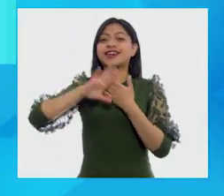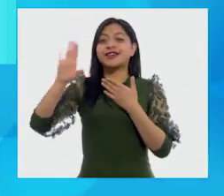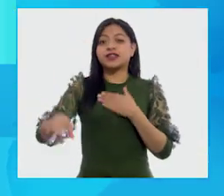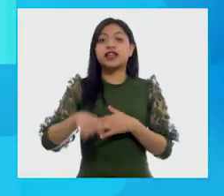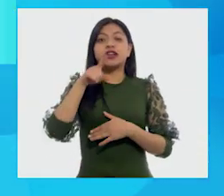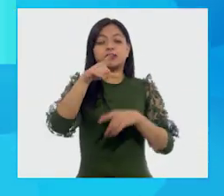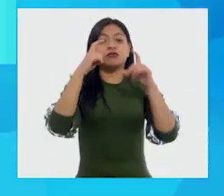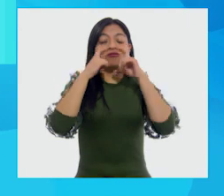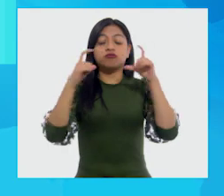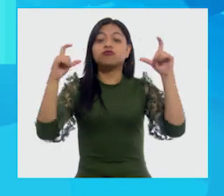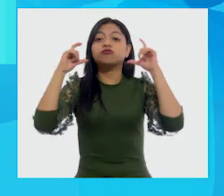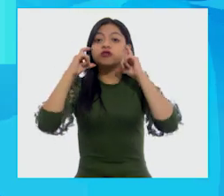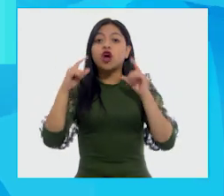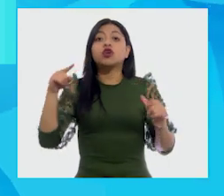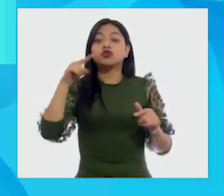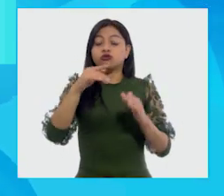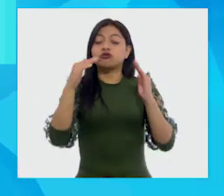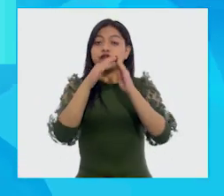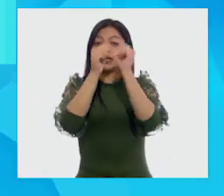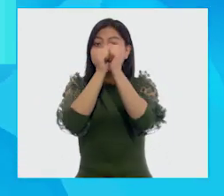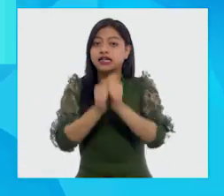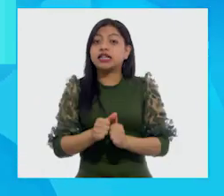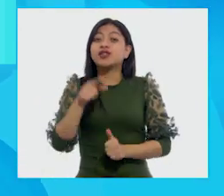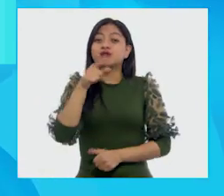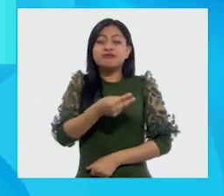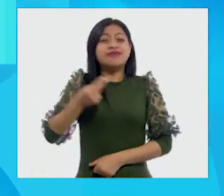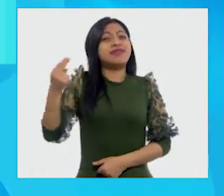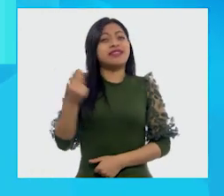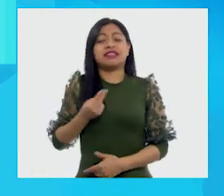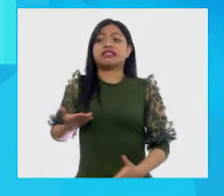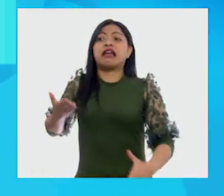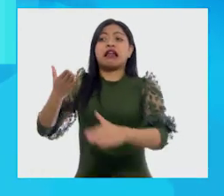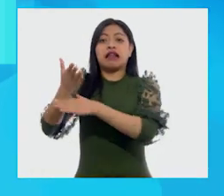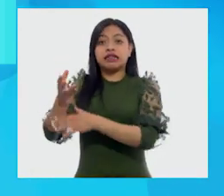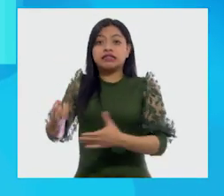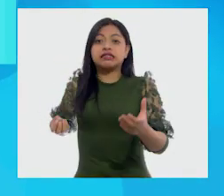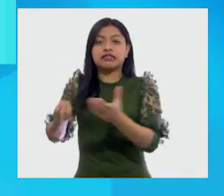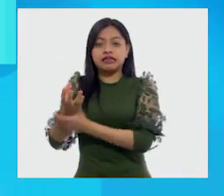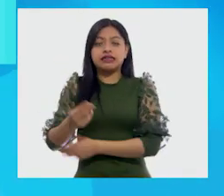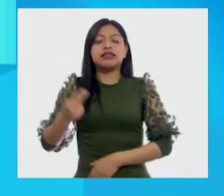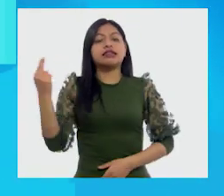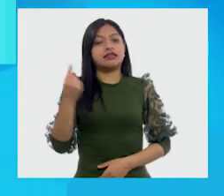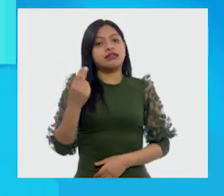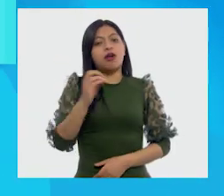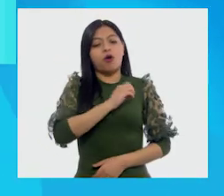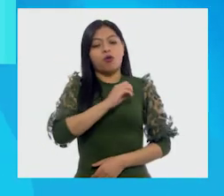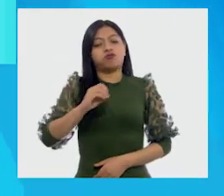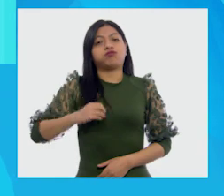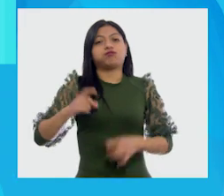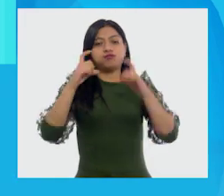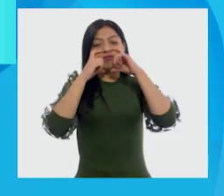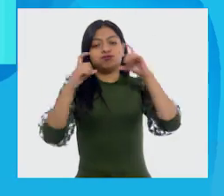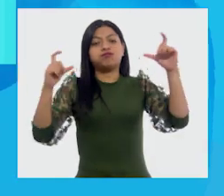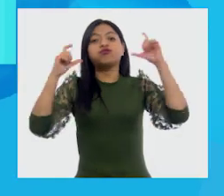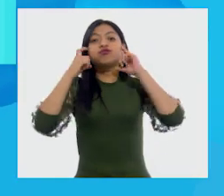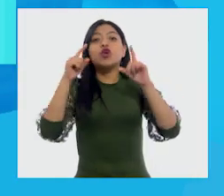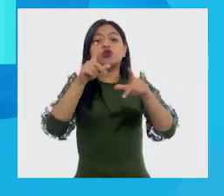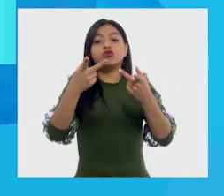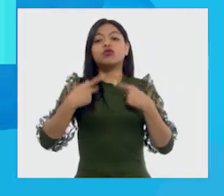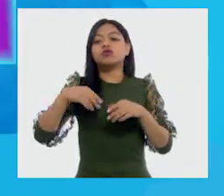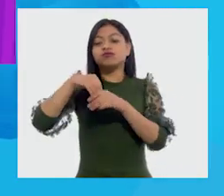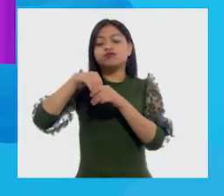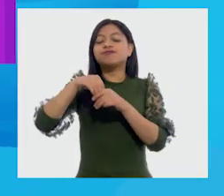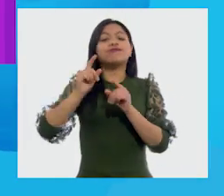Utiliza cubrebocas. No salgas de casa y si tienes que hacerlo, recuerda que es obligatorio utilizarlo. Mantén la sana